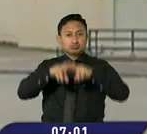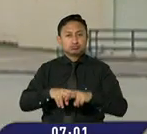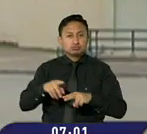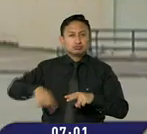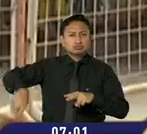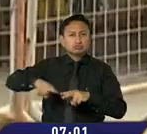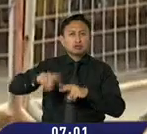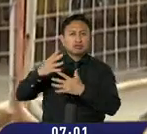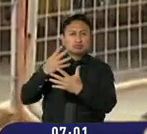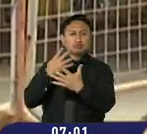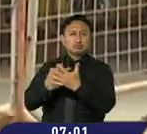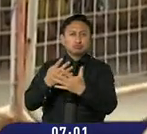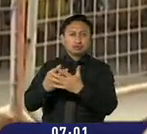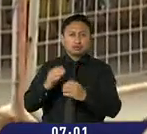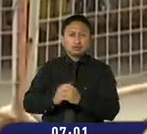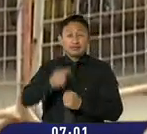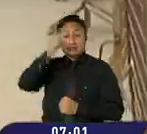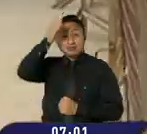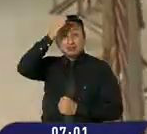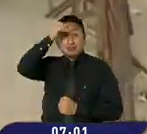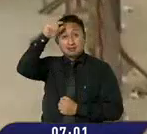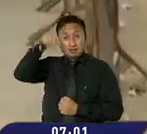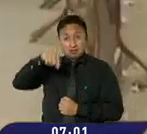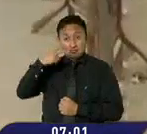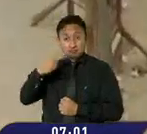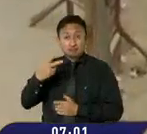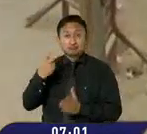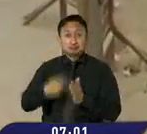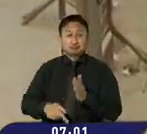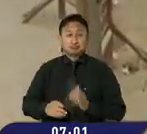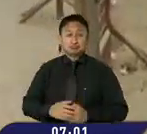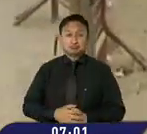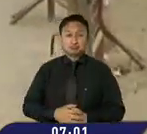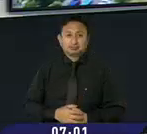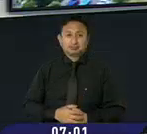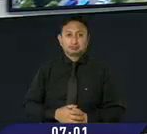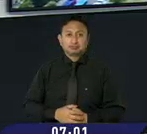situación carcelaria de Jorge Glass. Informó Marilín Caramiteó.